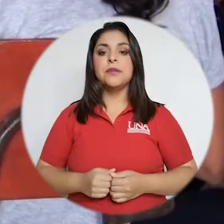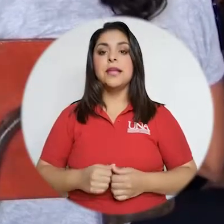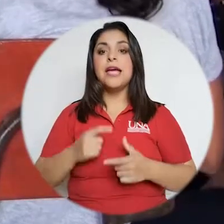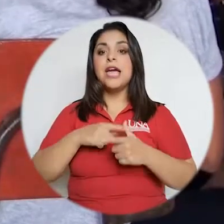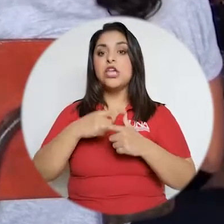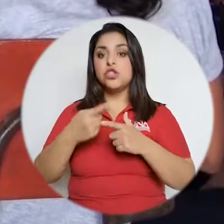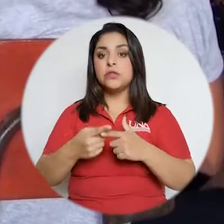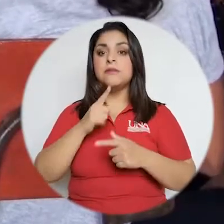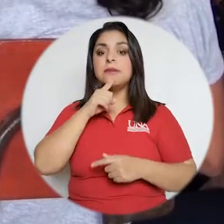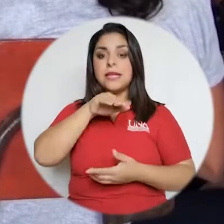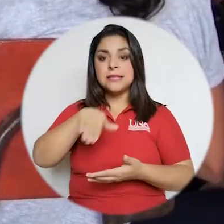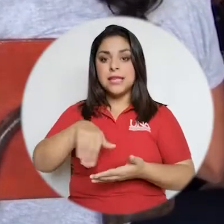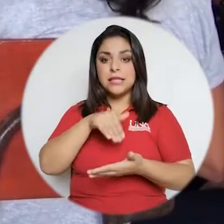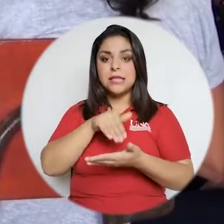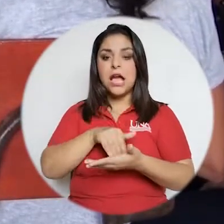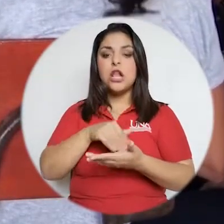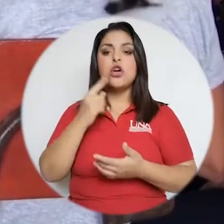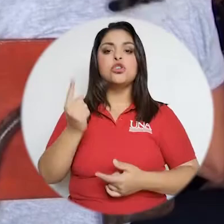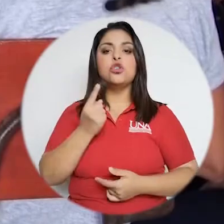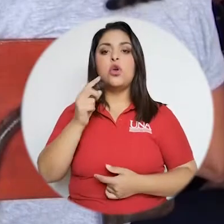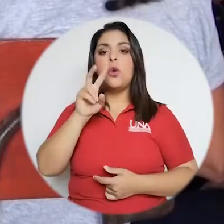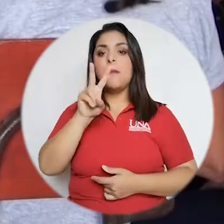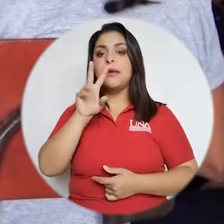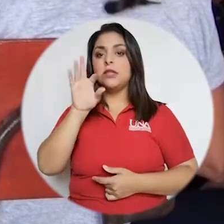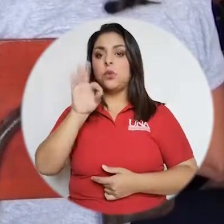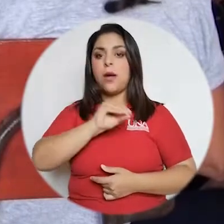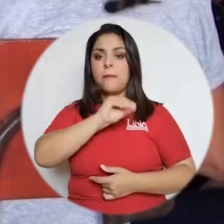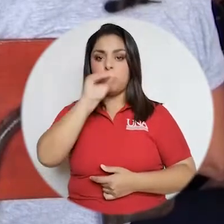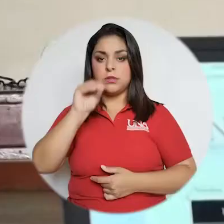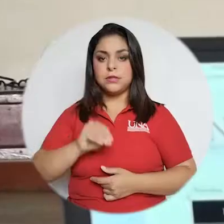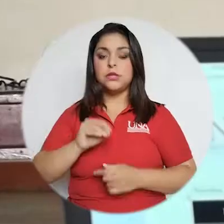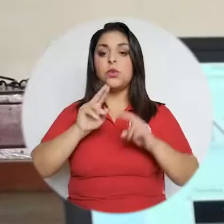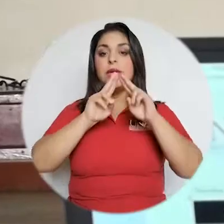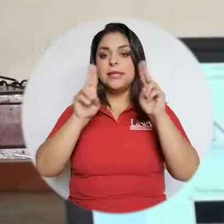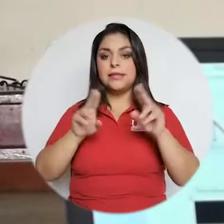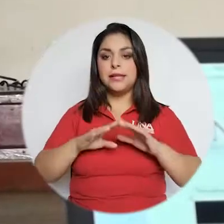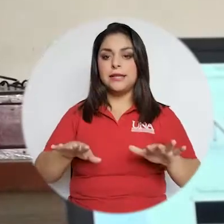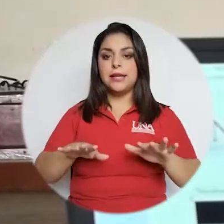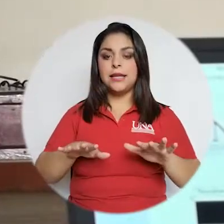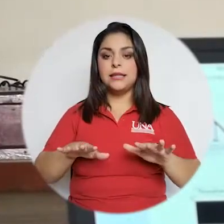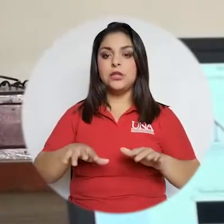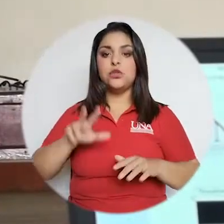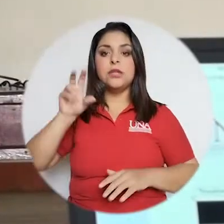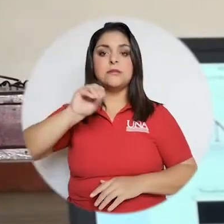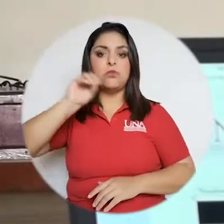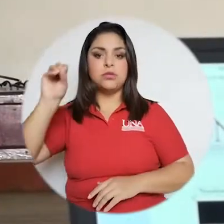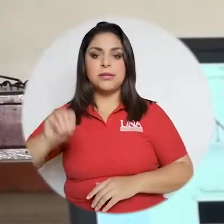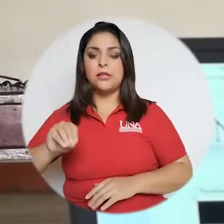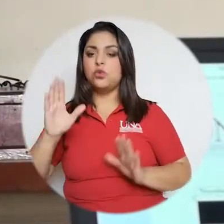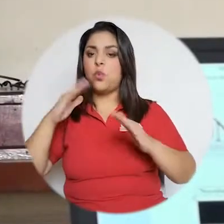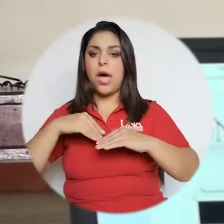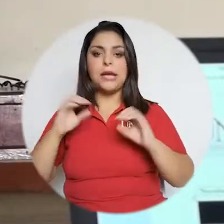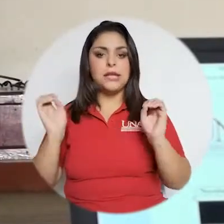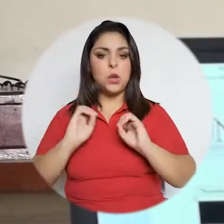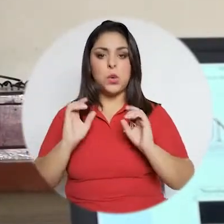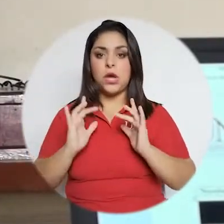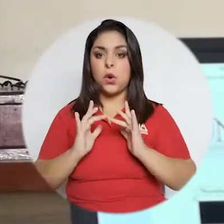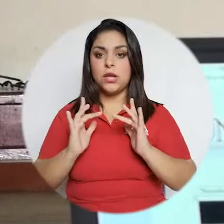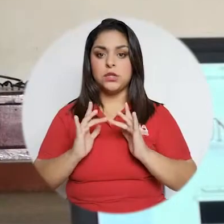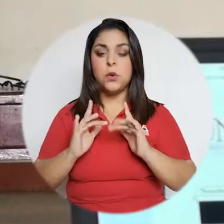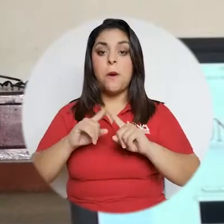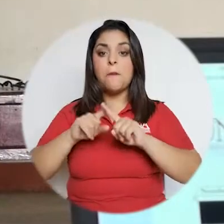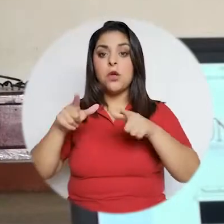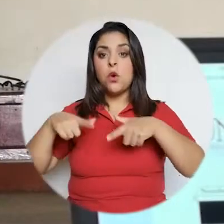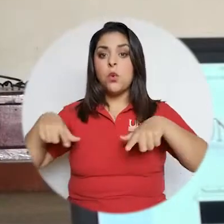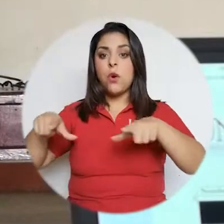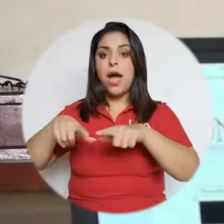tiene conexión solamente por Internet y un 3% no tiene ninguna conexión, mientras que en